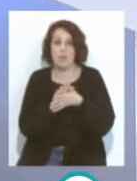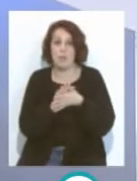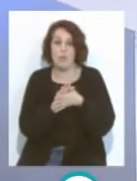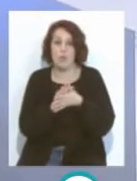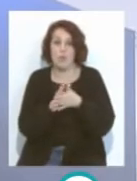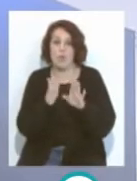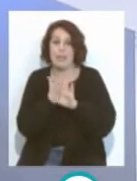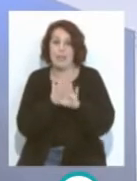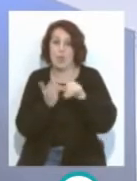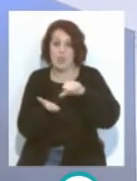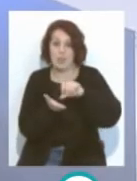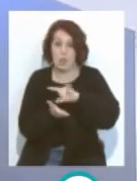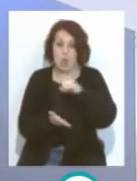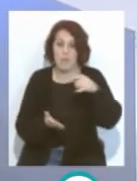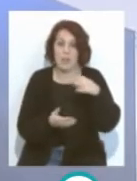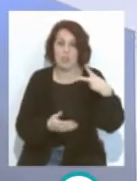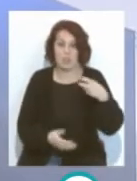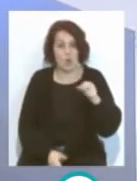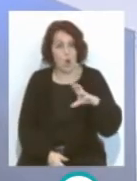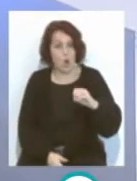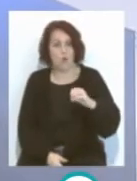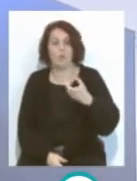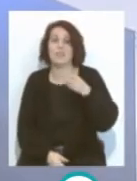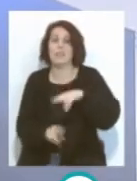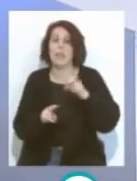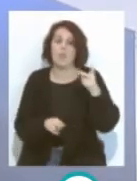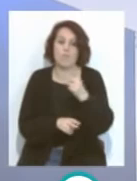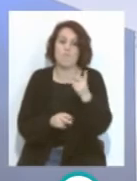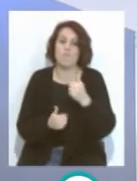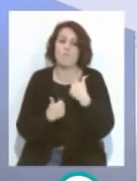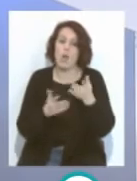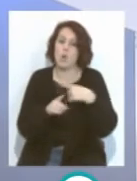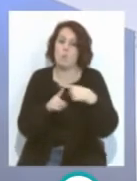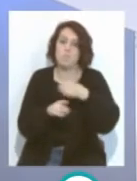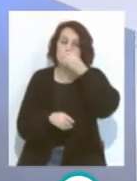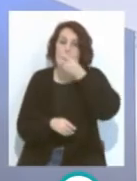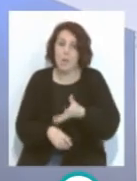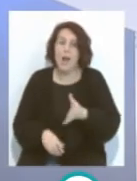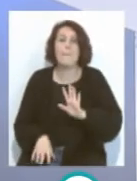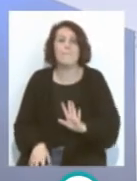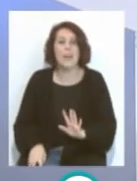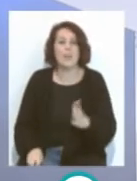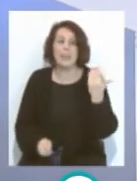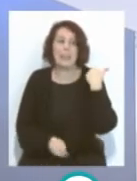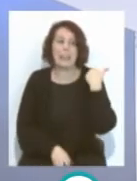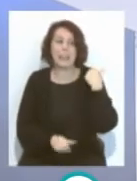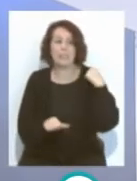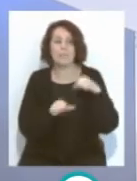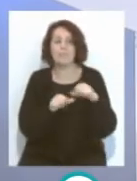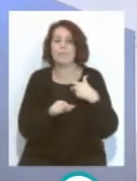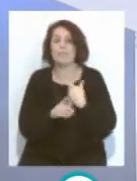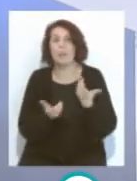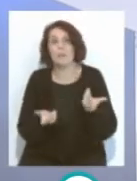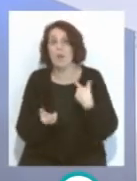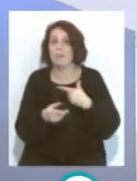delantero centro, Choco y Negredo, que dieron cosas muy buenas, pero que últimamente tampoco está claro, al no tener